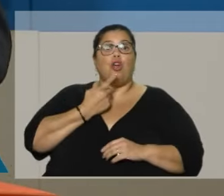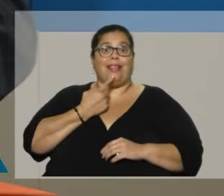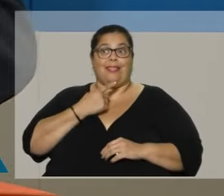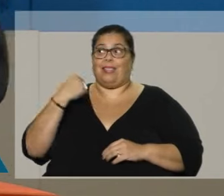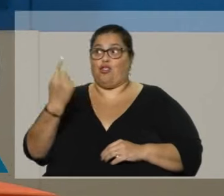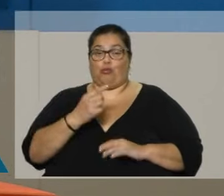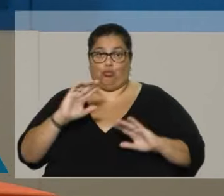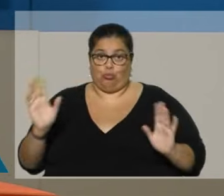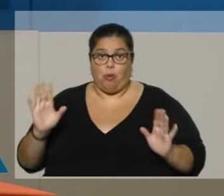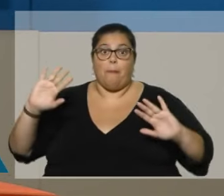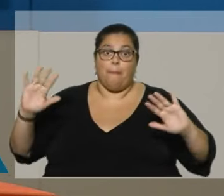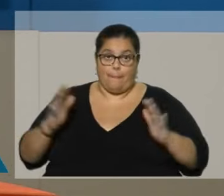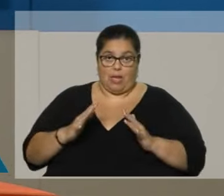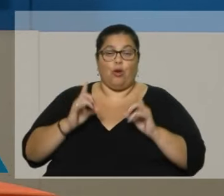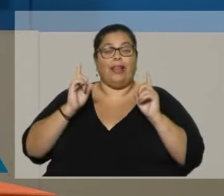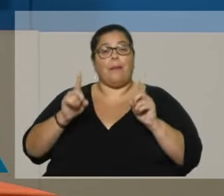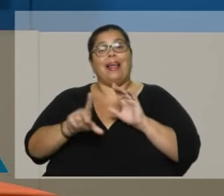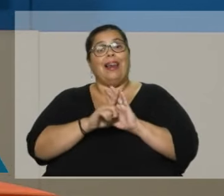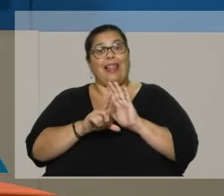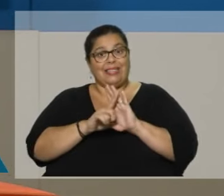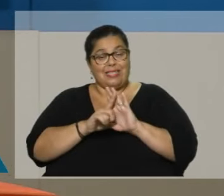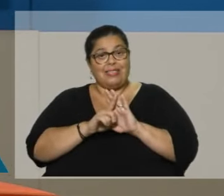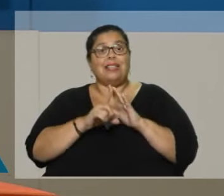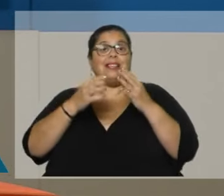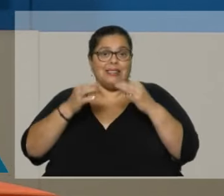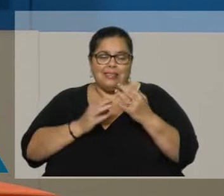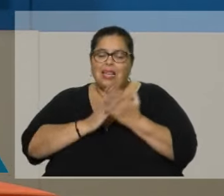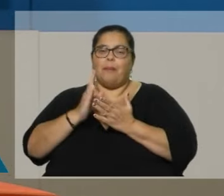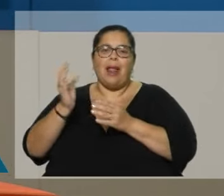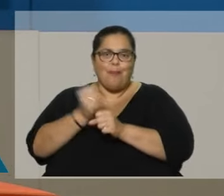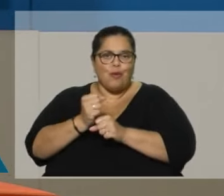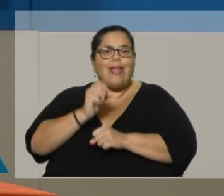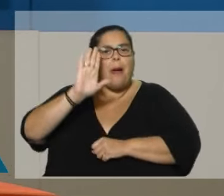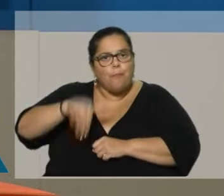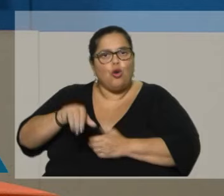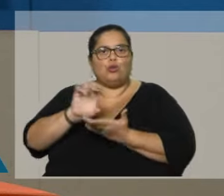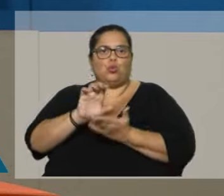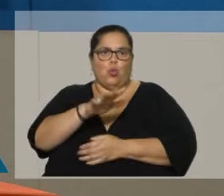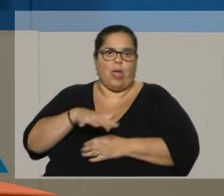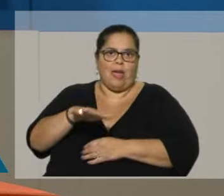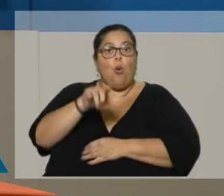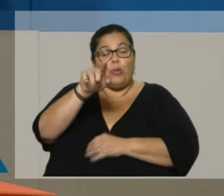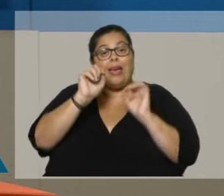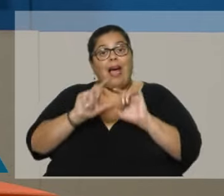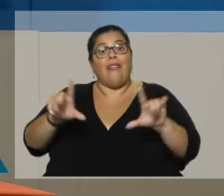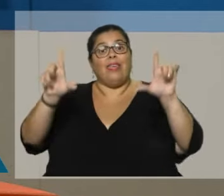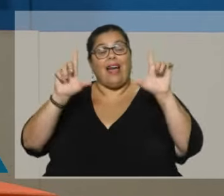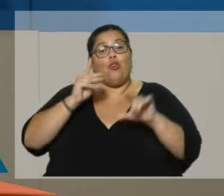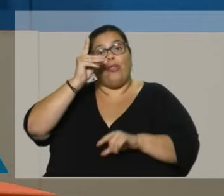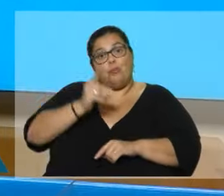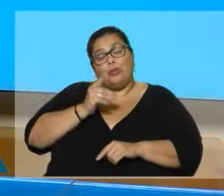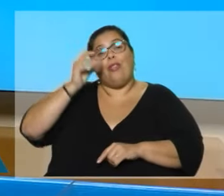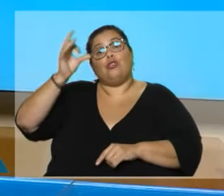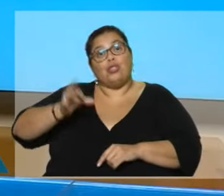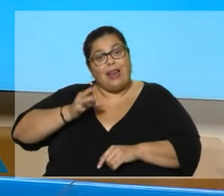Y bueno, las leyes serían refrendadas por los ciudadanos. Usted ahora va a ser candidato a diputado y al Senado también, además de candidato a